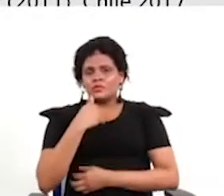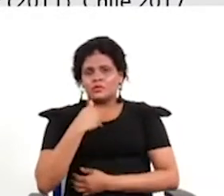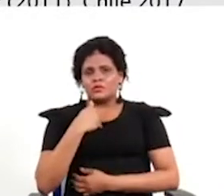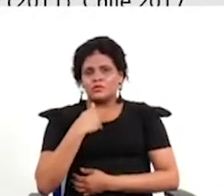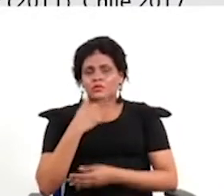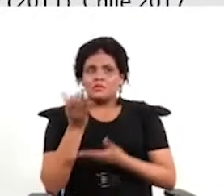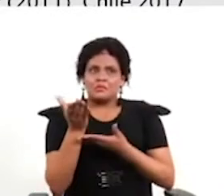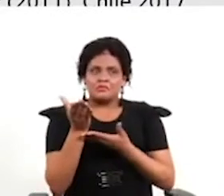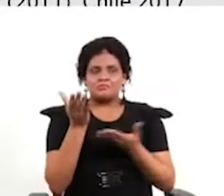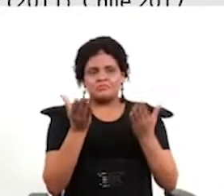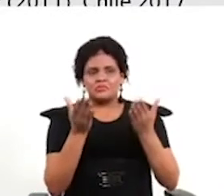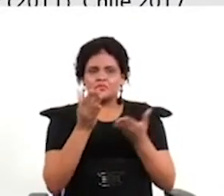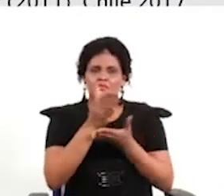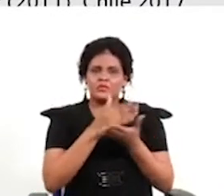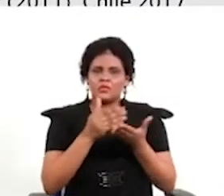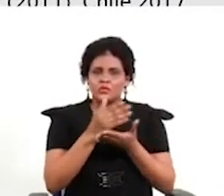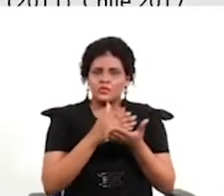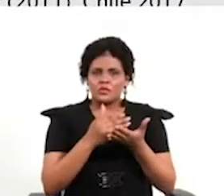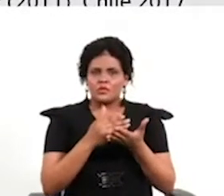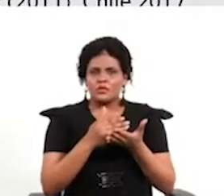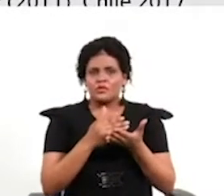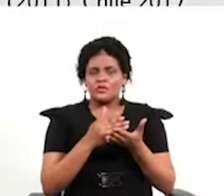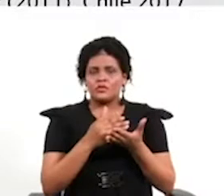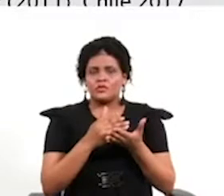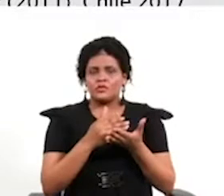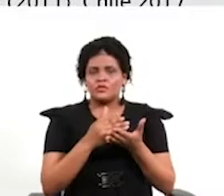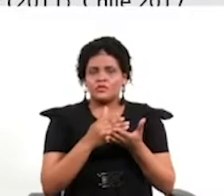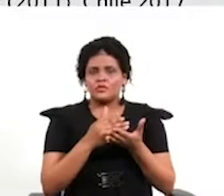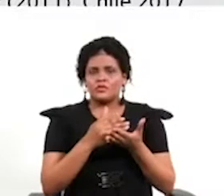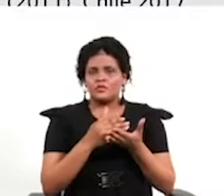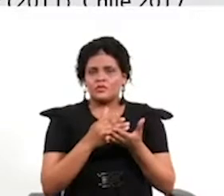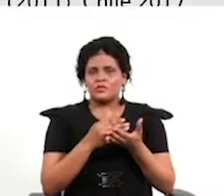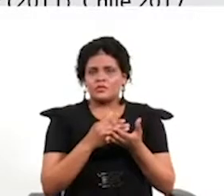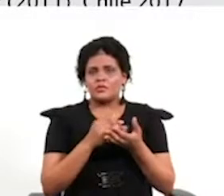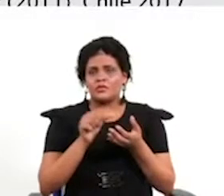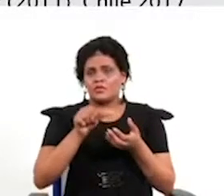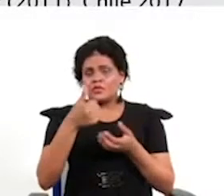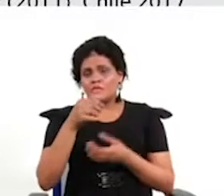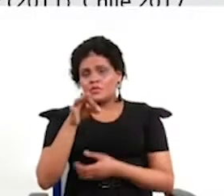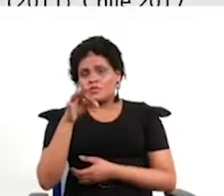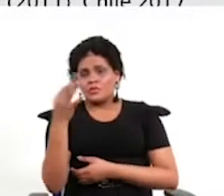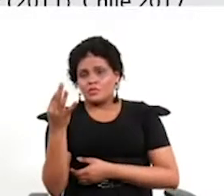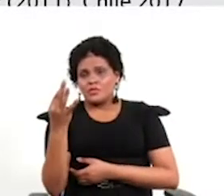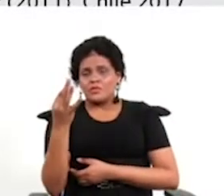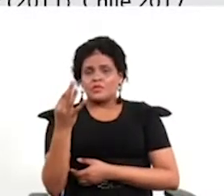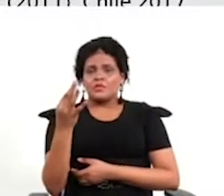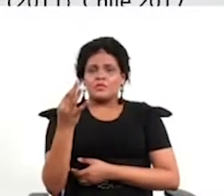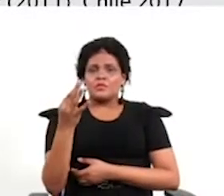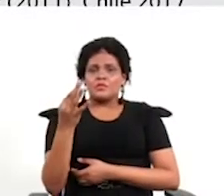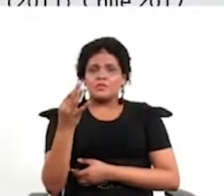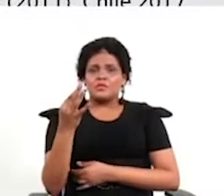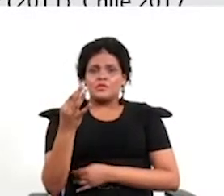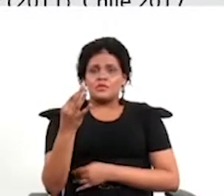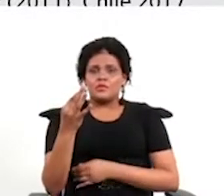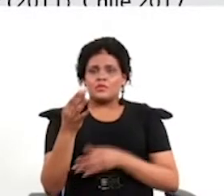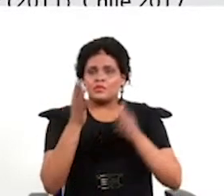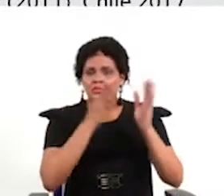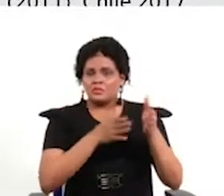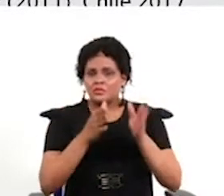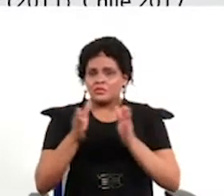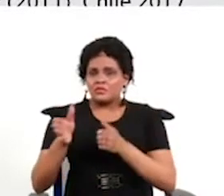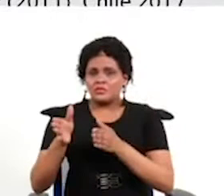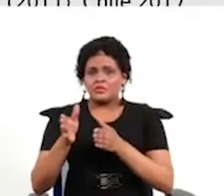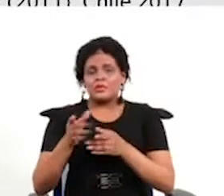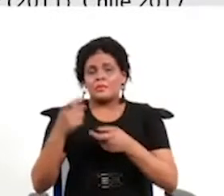o sea, cumplen de una forma básica con todos los criterios que establecimos o con la mayoría de los criterios del mecanismo de